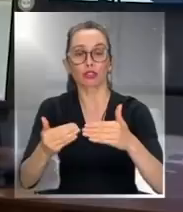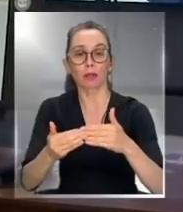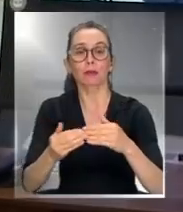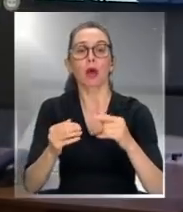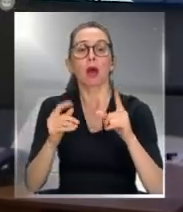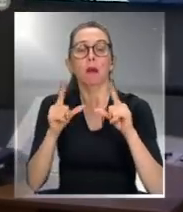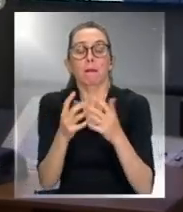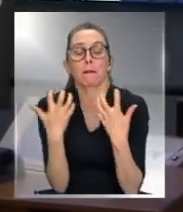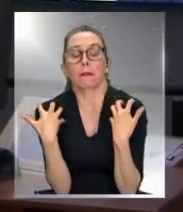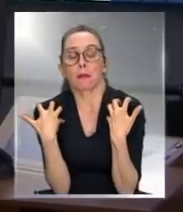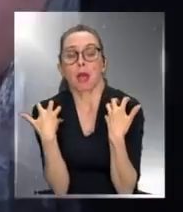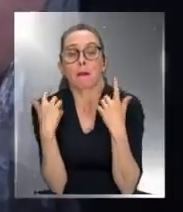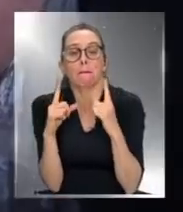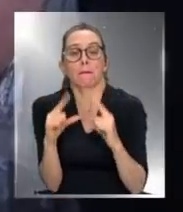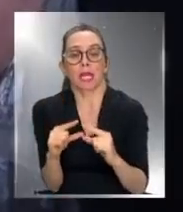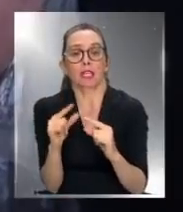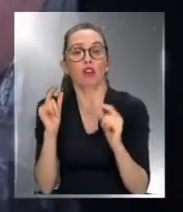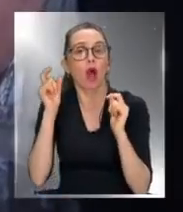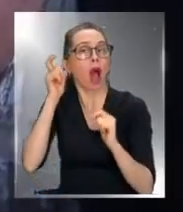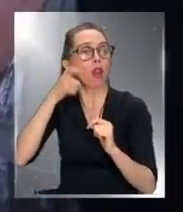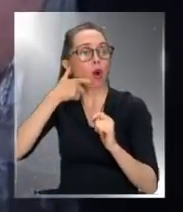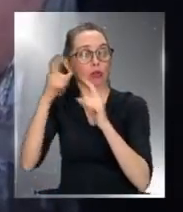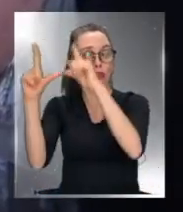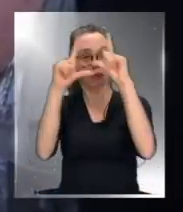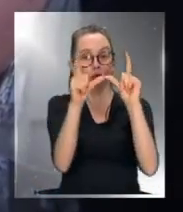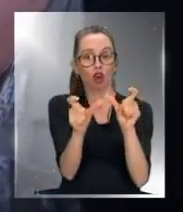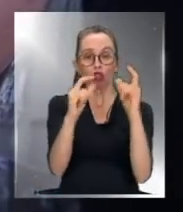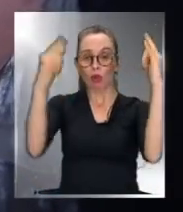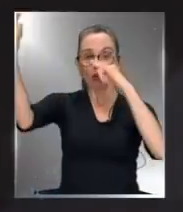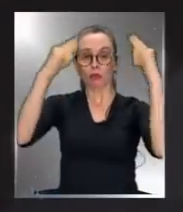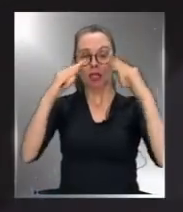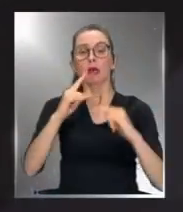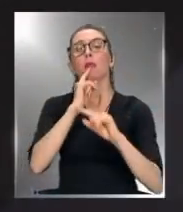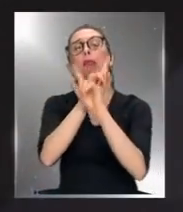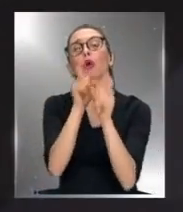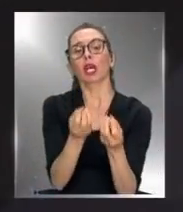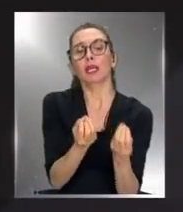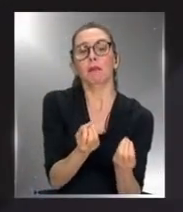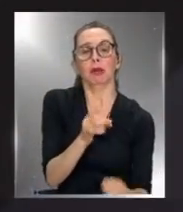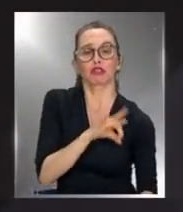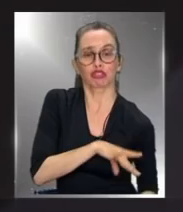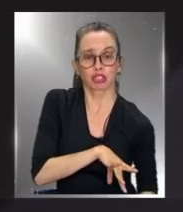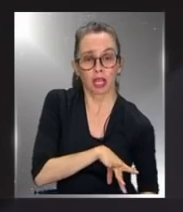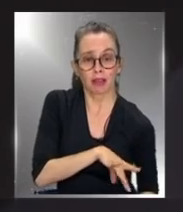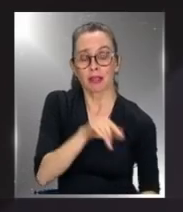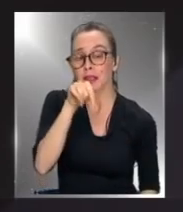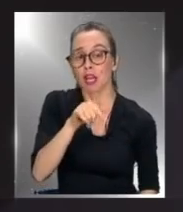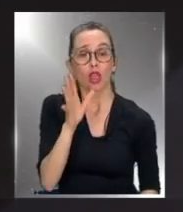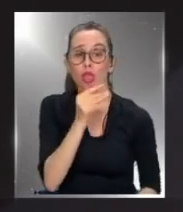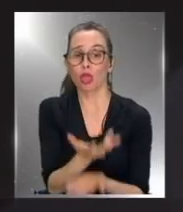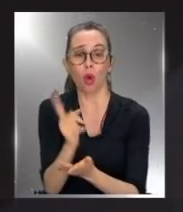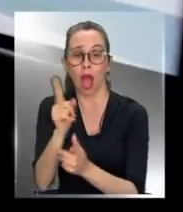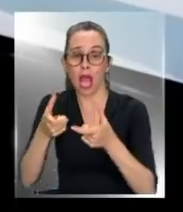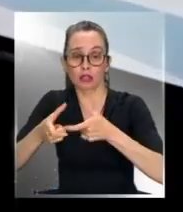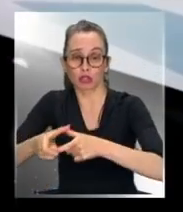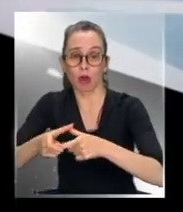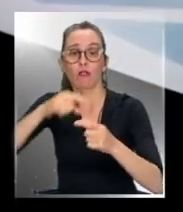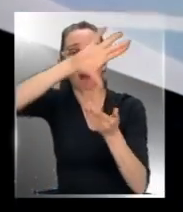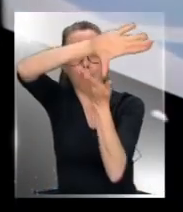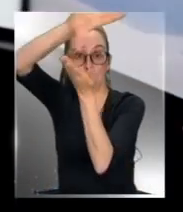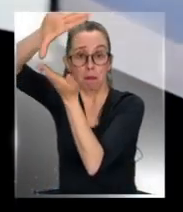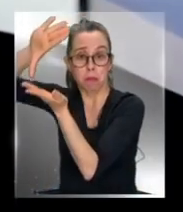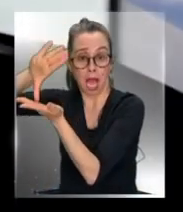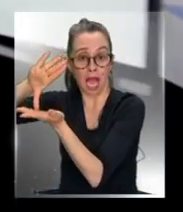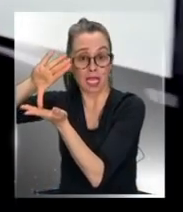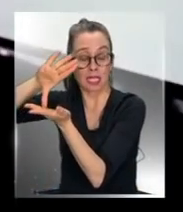de cierta carga a los controladores de tránsito aéreo. ¿Pero qué pasa en Chile? Eso hoy día no es chico. En los países donde ya